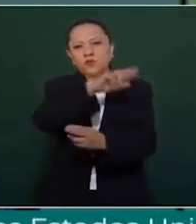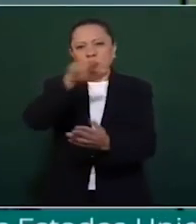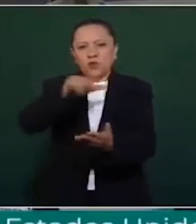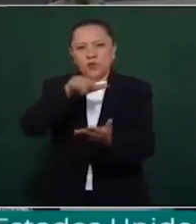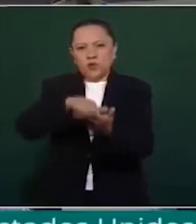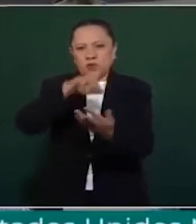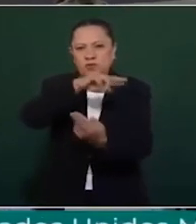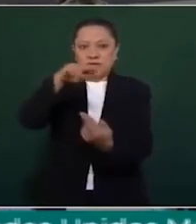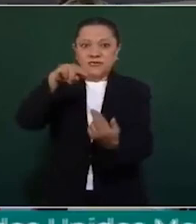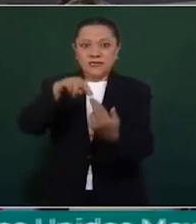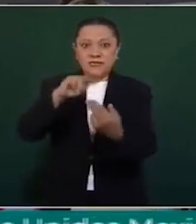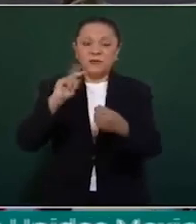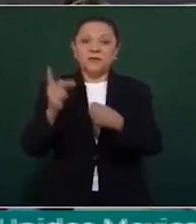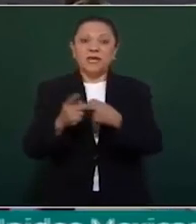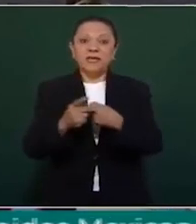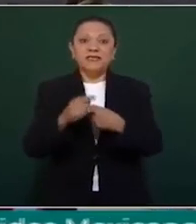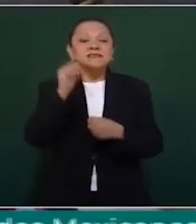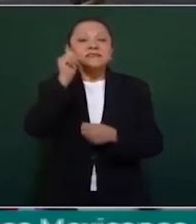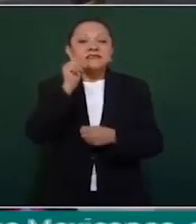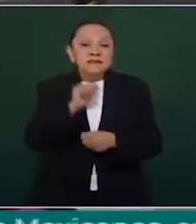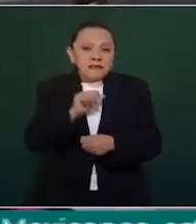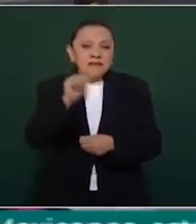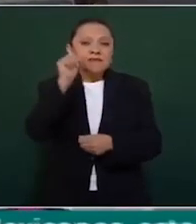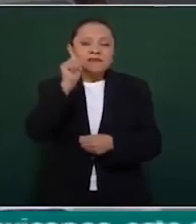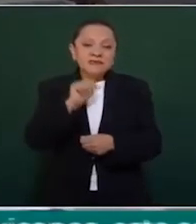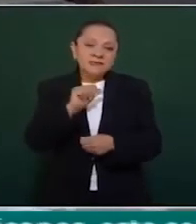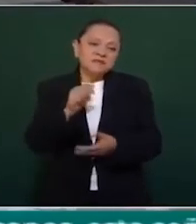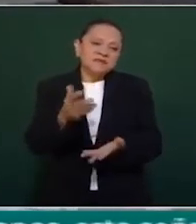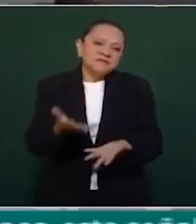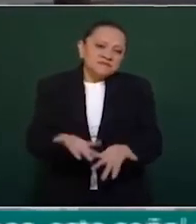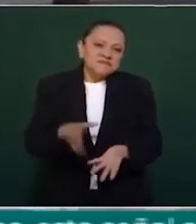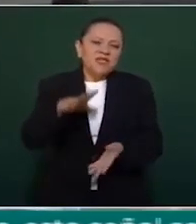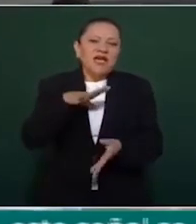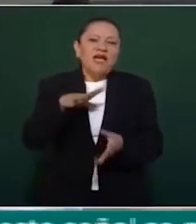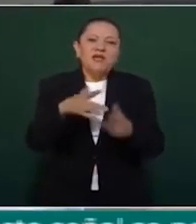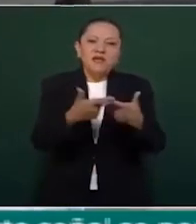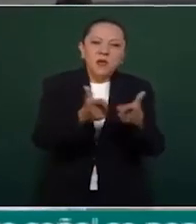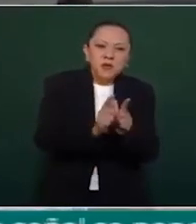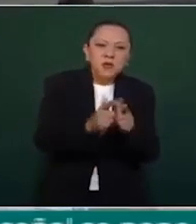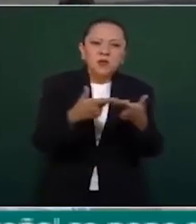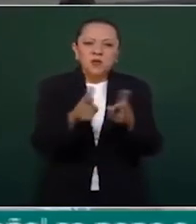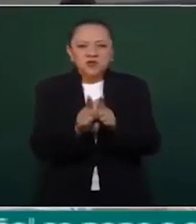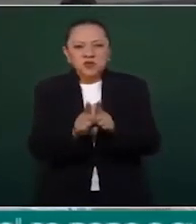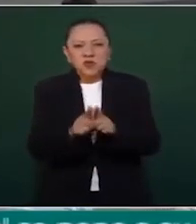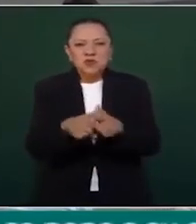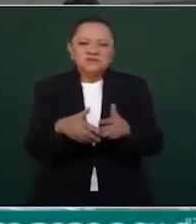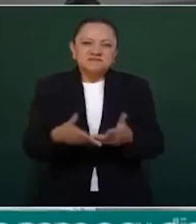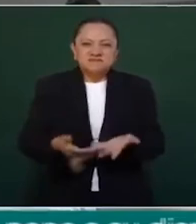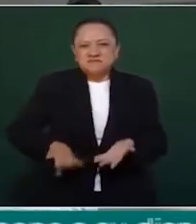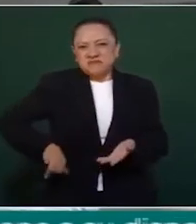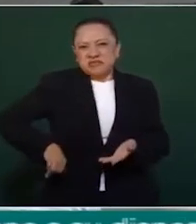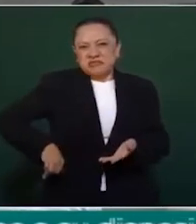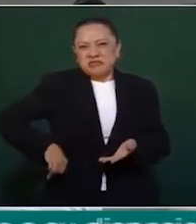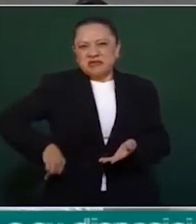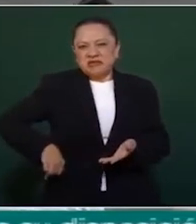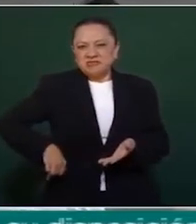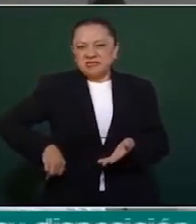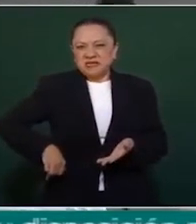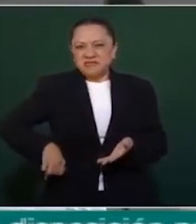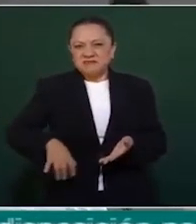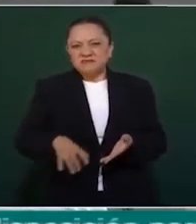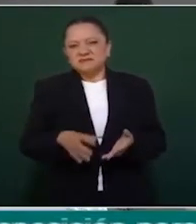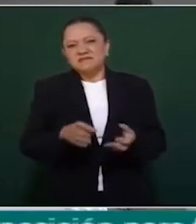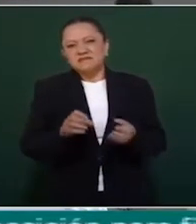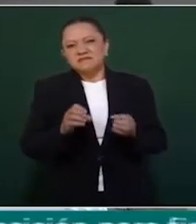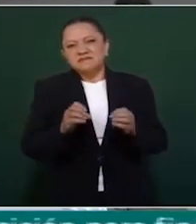siempre hay grupos de intereses creados, hay